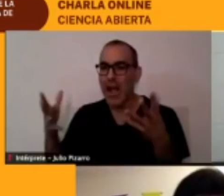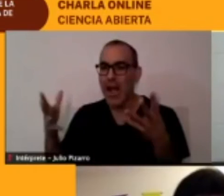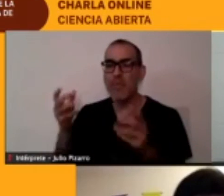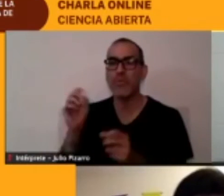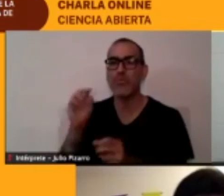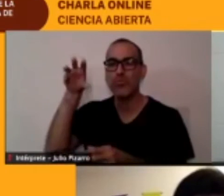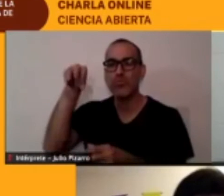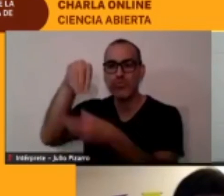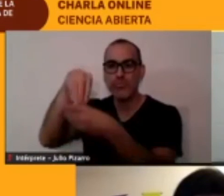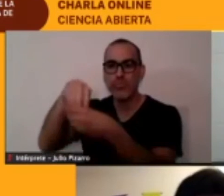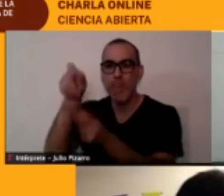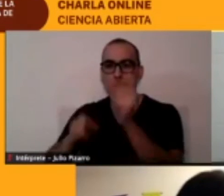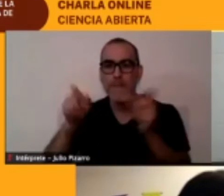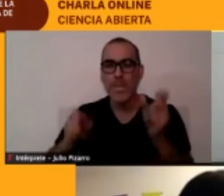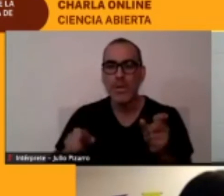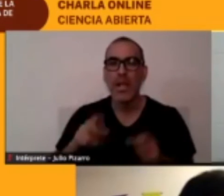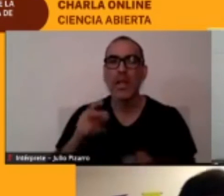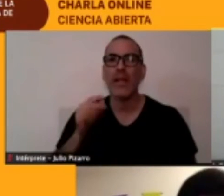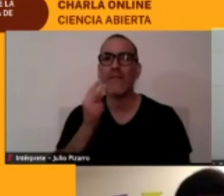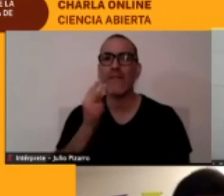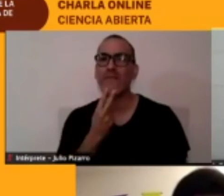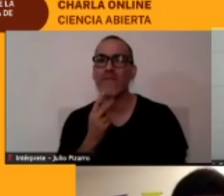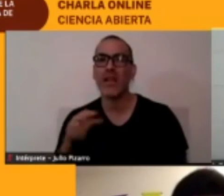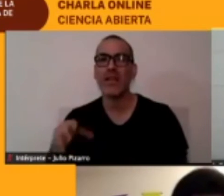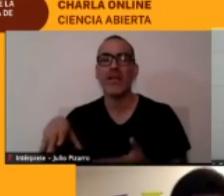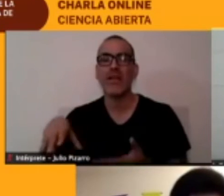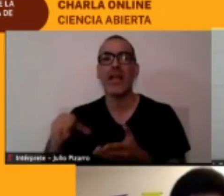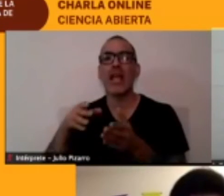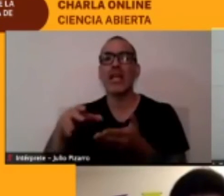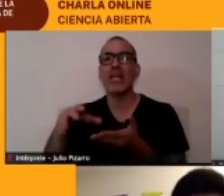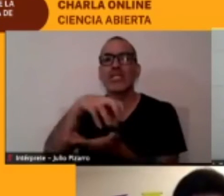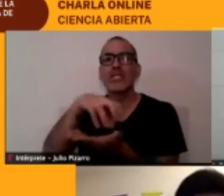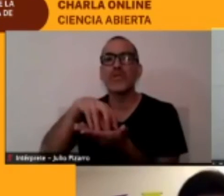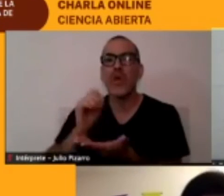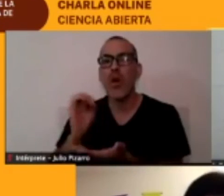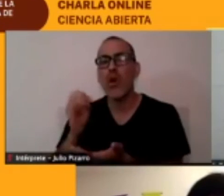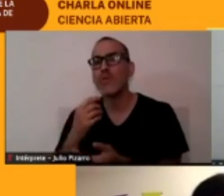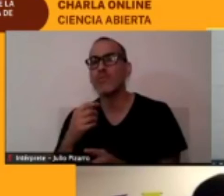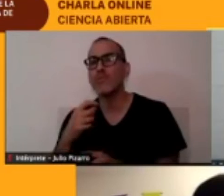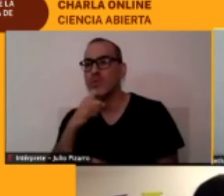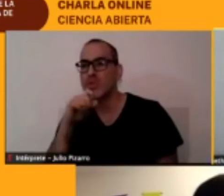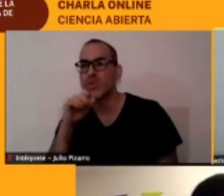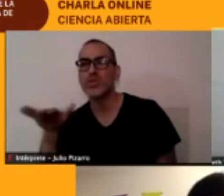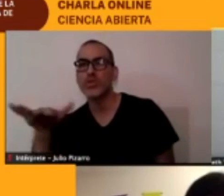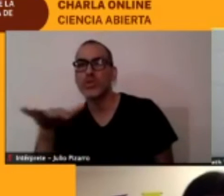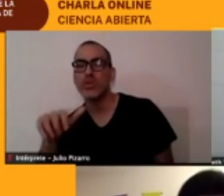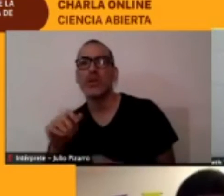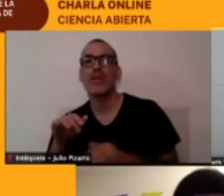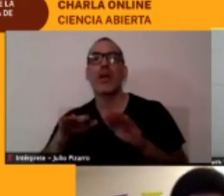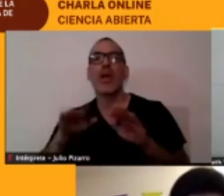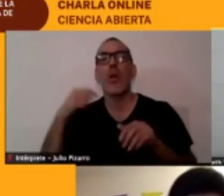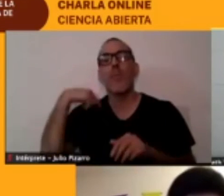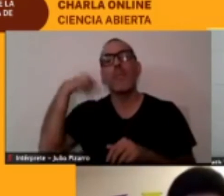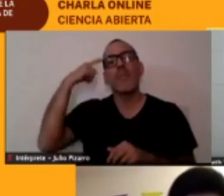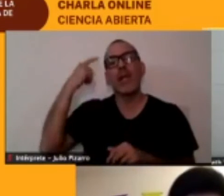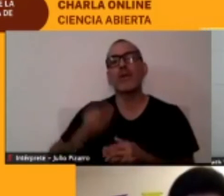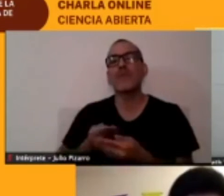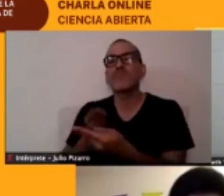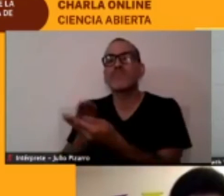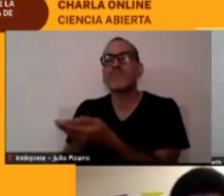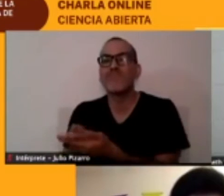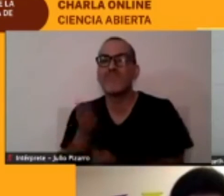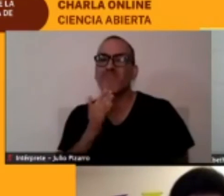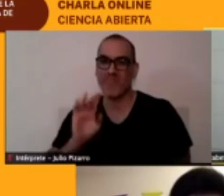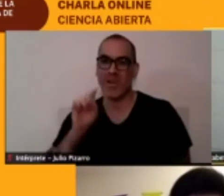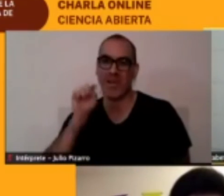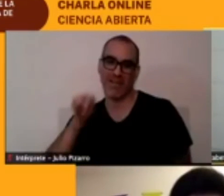público en general interesado en esta lengua, y me parece que eso es un aporte más útil en este ámbito, ya que hay